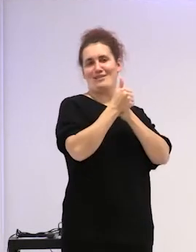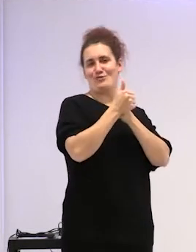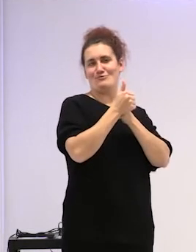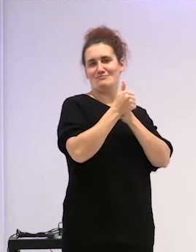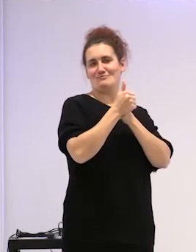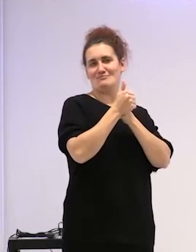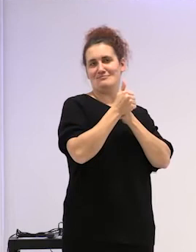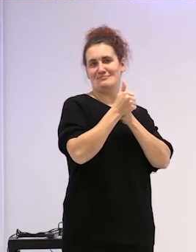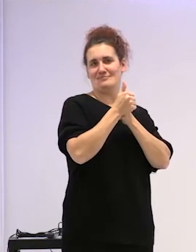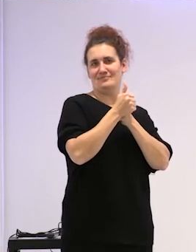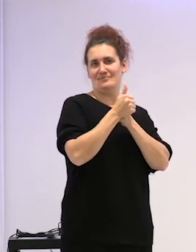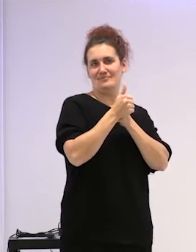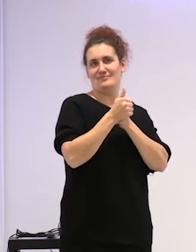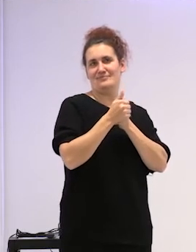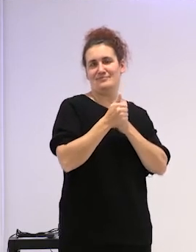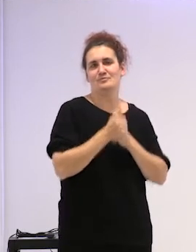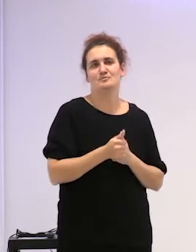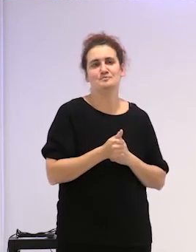Con lo cual,